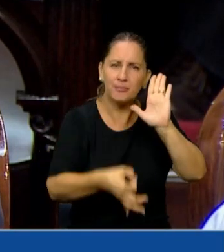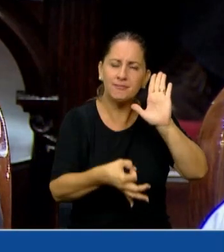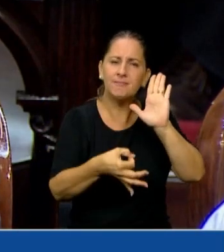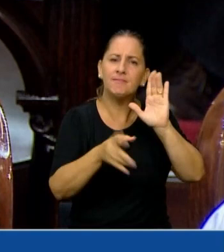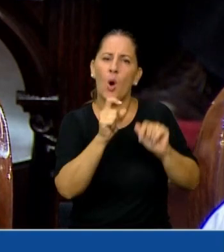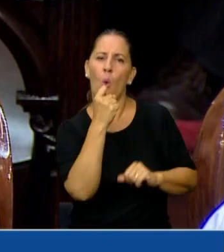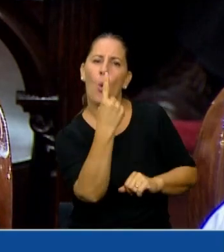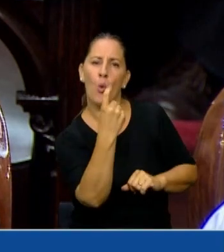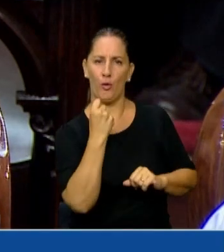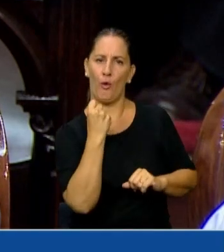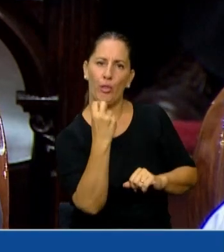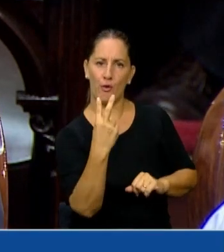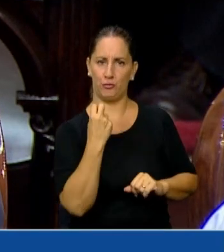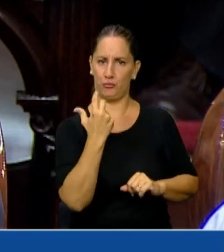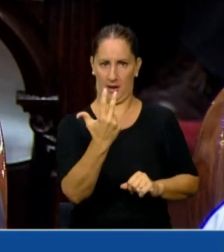1, 2, 3.